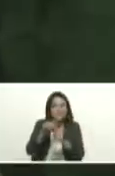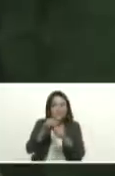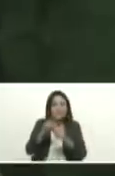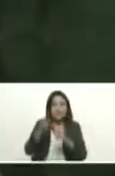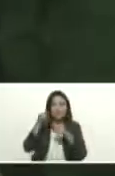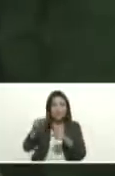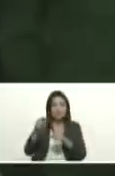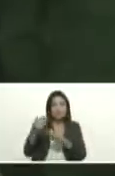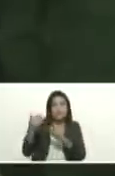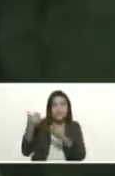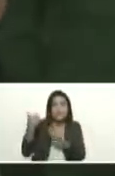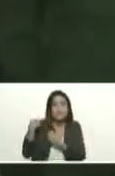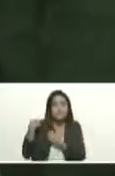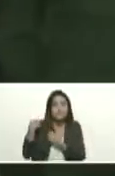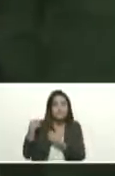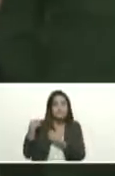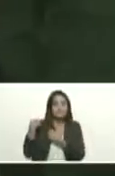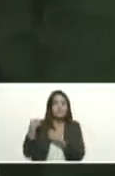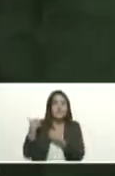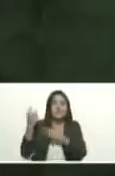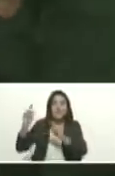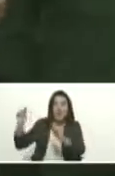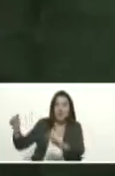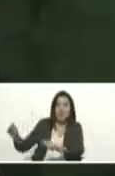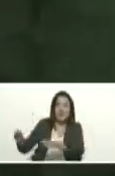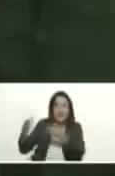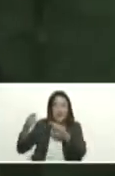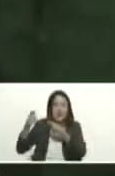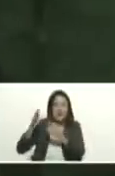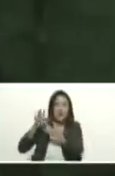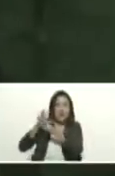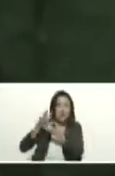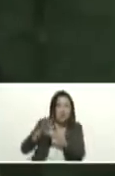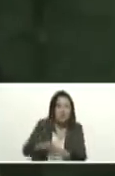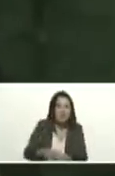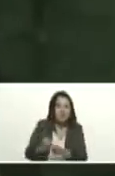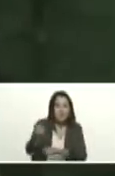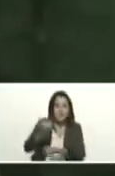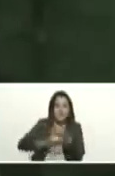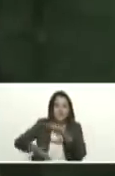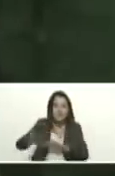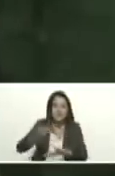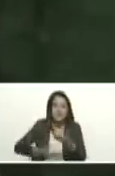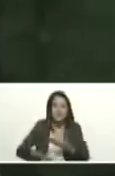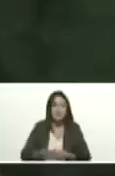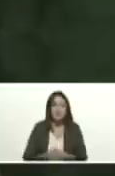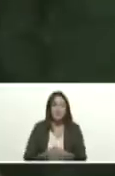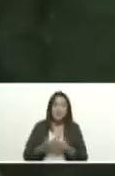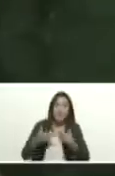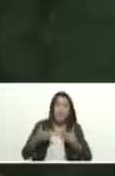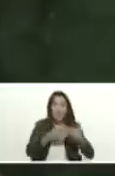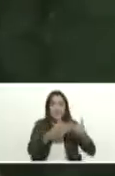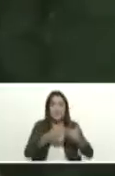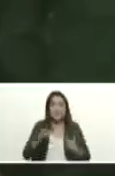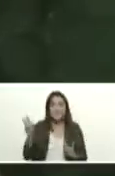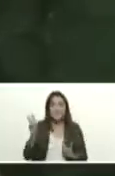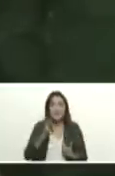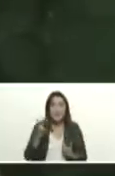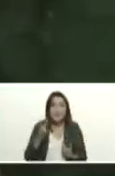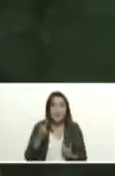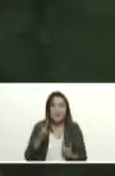tocado enfrentar el bloqueo criminal la persecución financiera en contra de nuestro país de esas tantas batallas